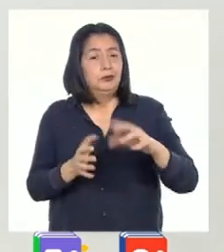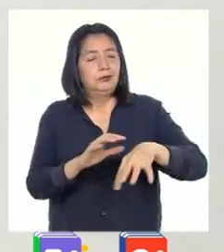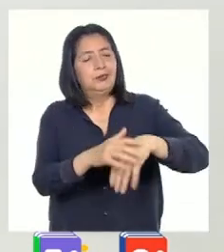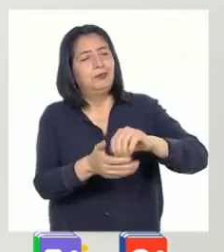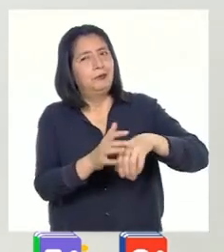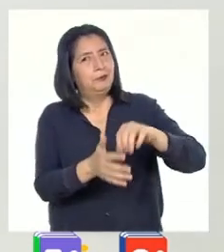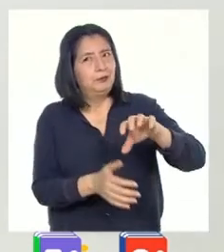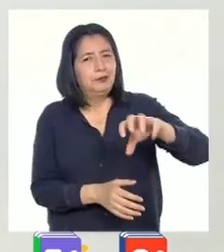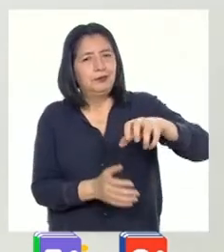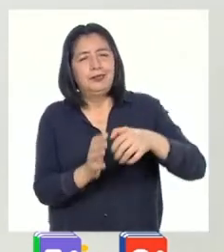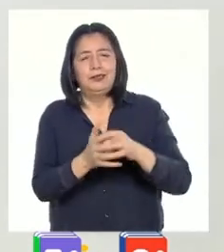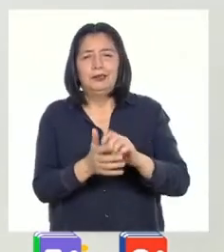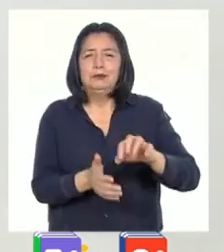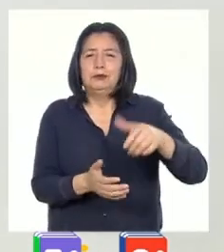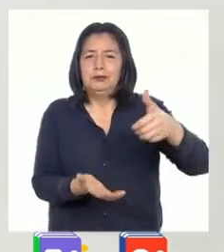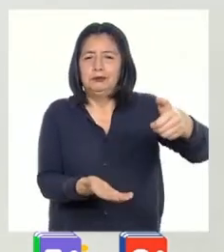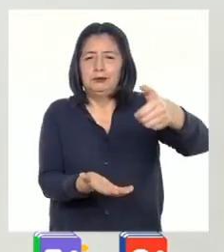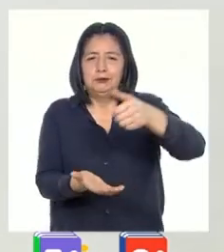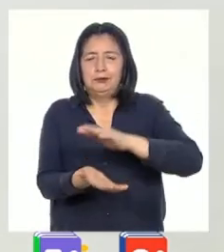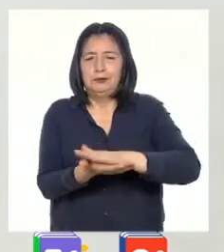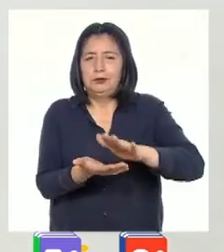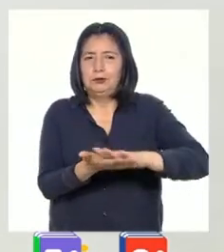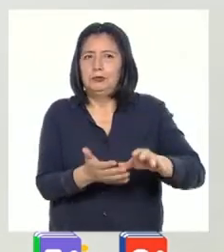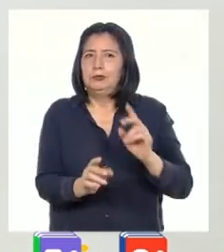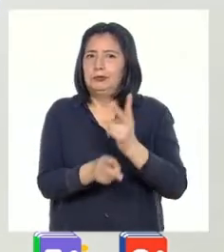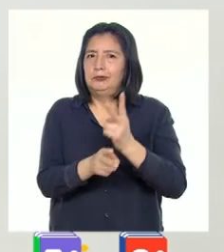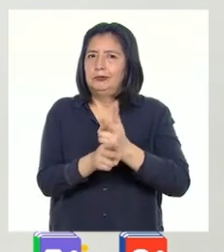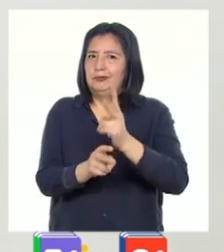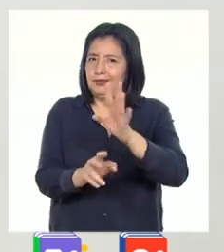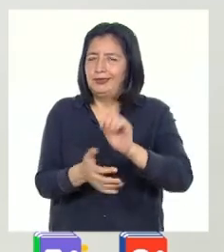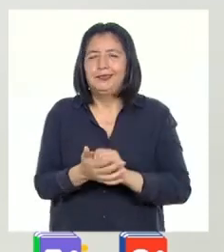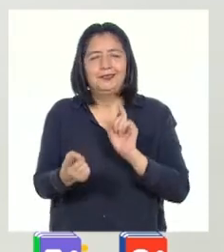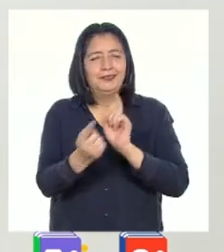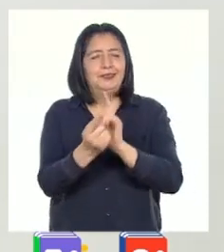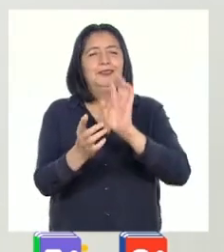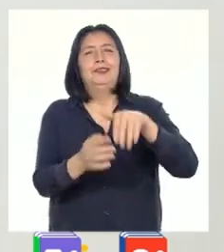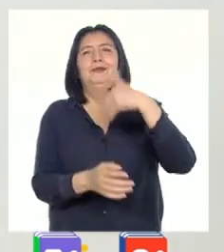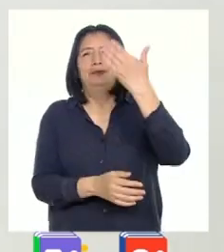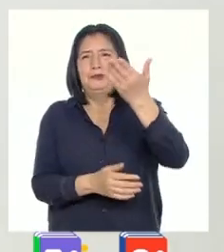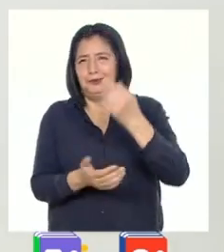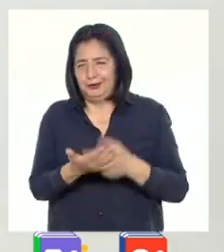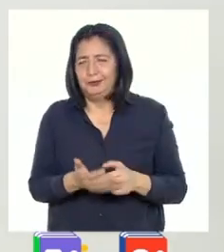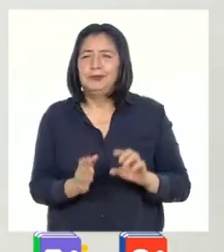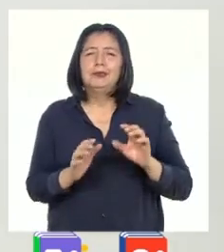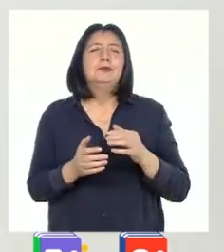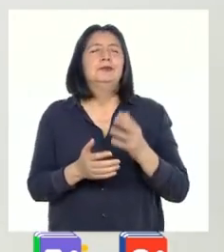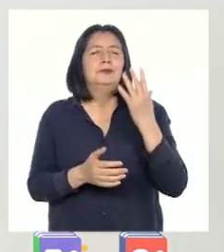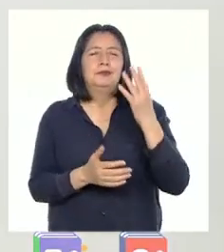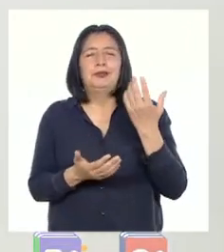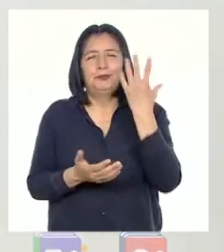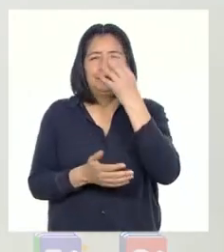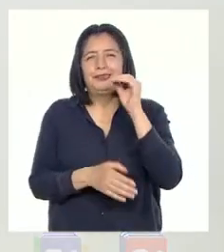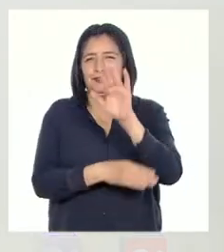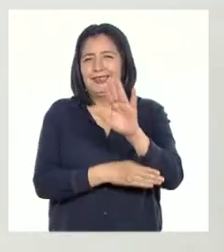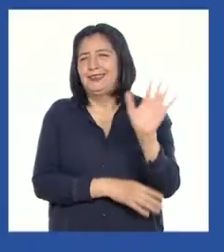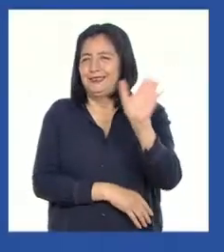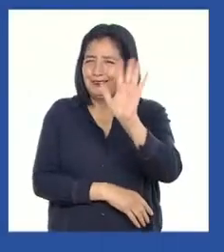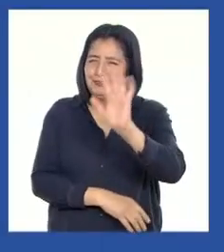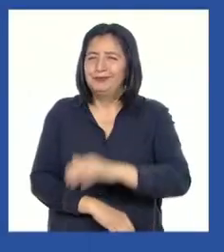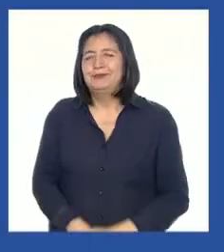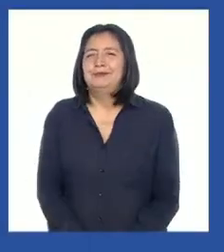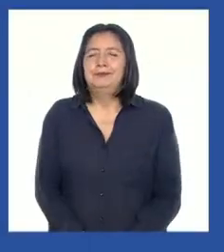bien las manos con agua y con jabón y desinfectando todo con mucho cuidado. Nos vemos en la siguiente actividad. Que tengan una linda tarde. Chao, chao.